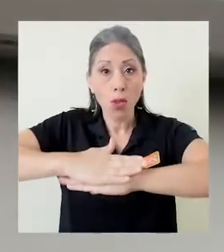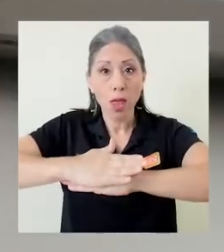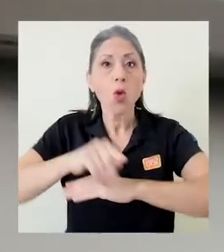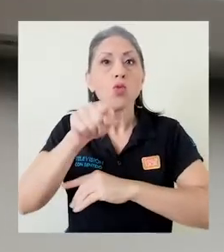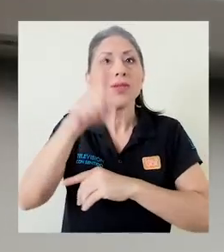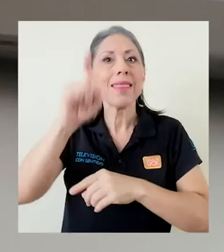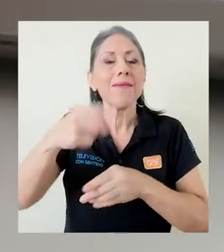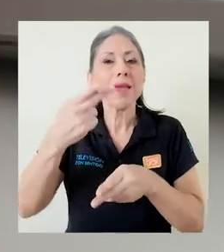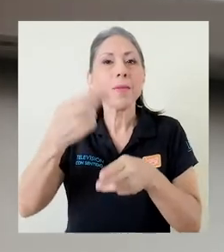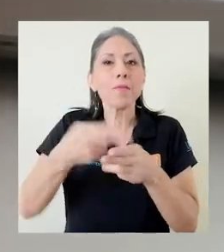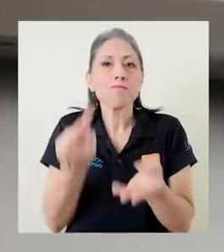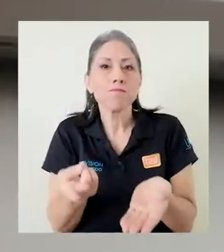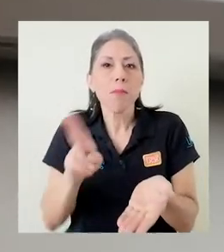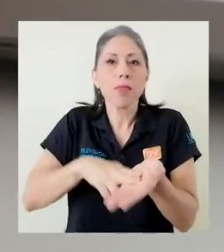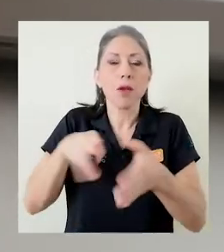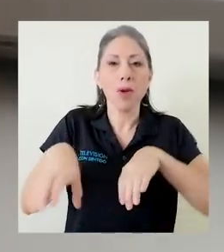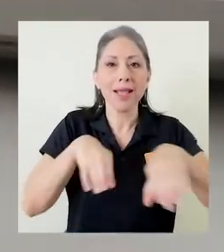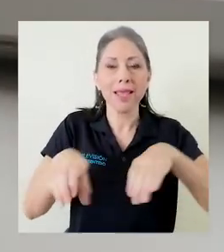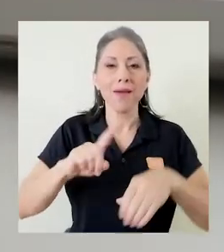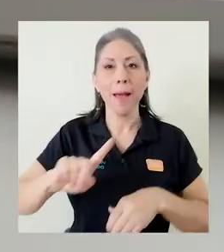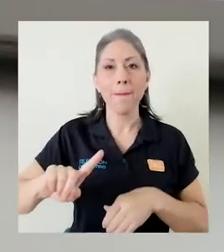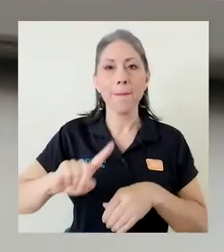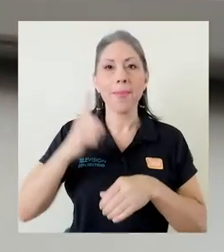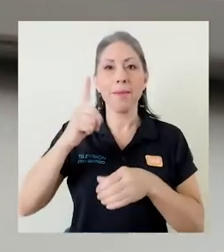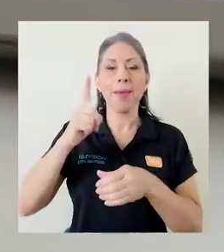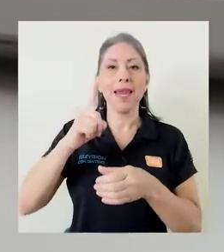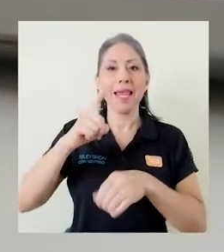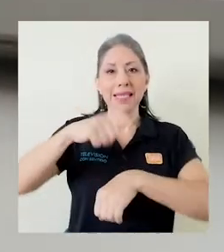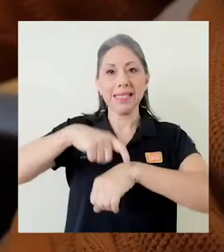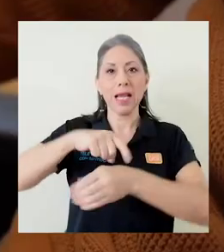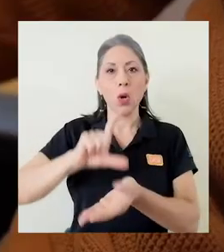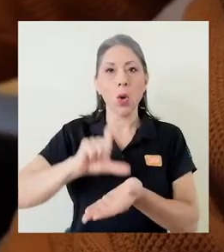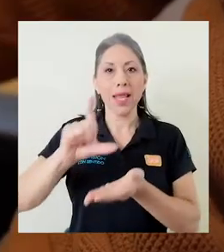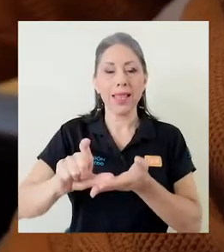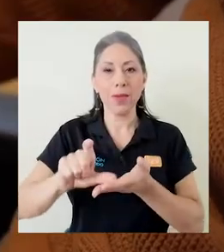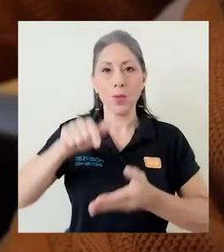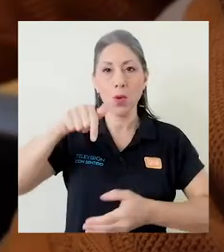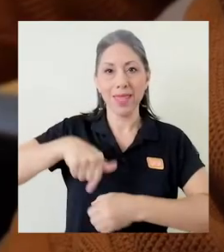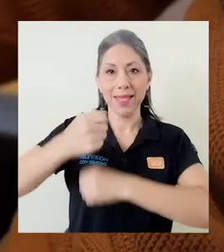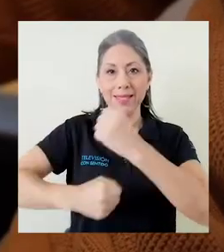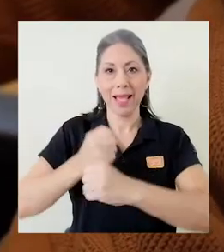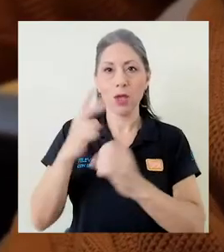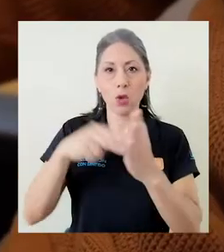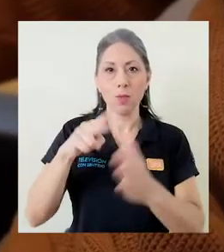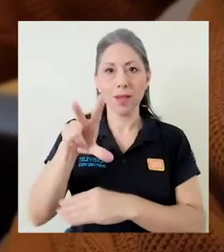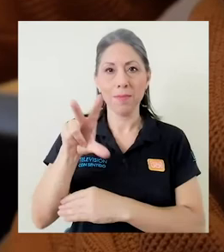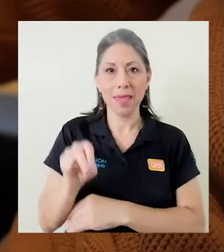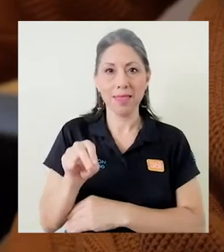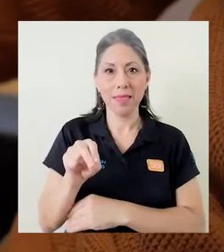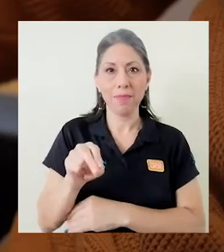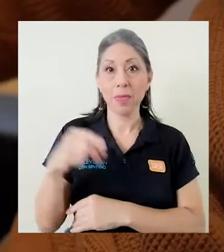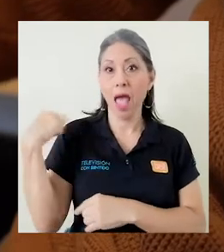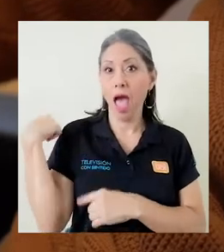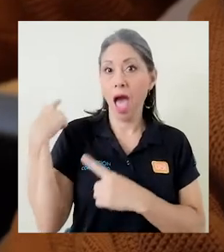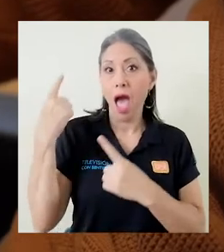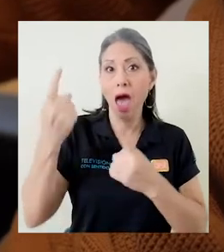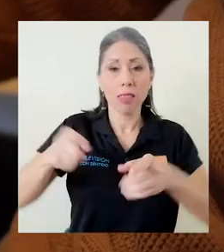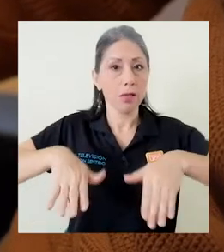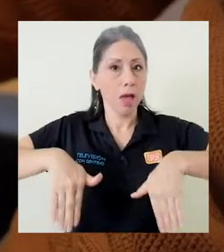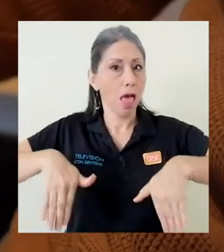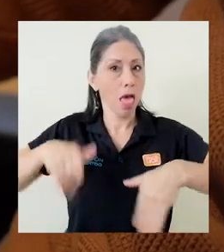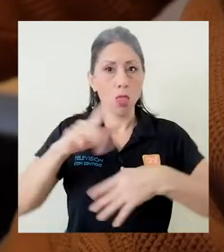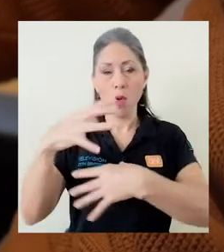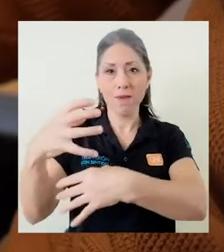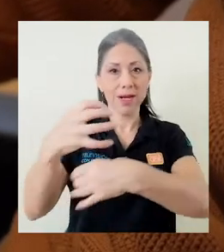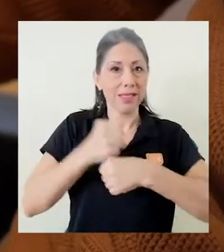debe tener matrícula activa para el primer ciclo de 2020 y no haber recibido ningún equipo tecnológico por parte